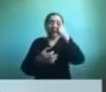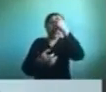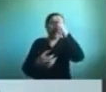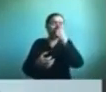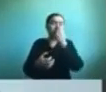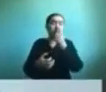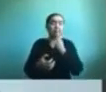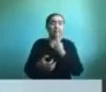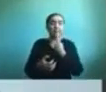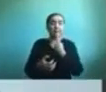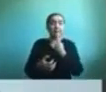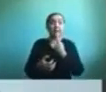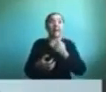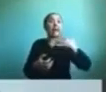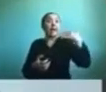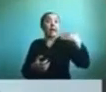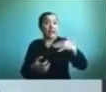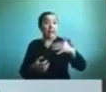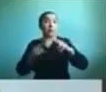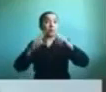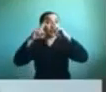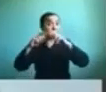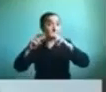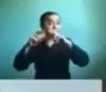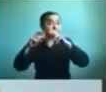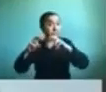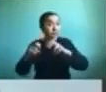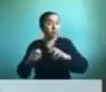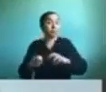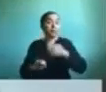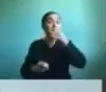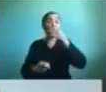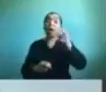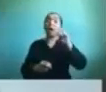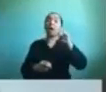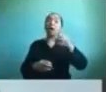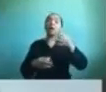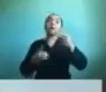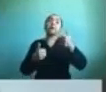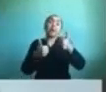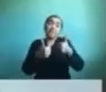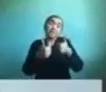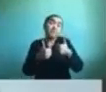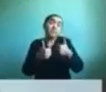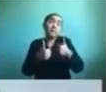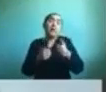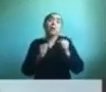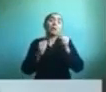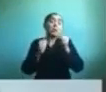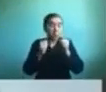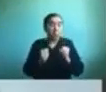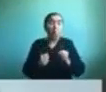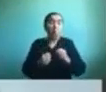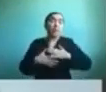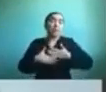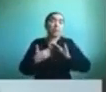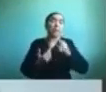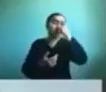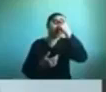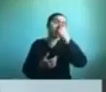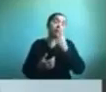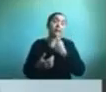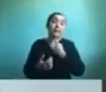se pueda indagar en ella validarla que es esperable que se sienta así y ver qué opciones